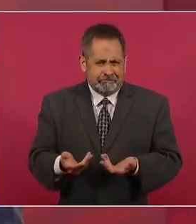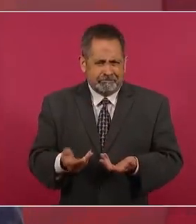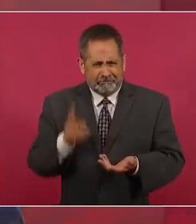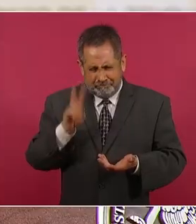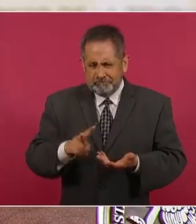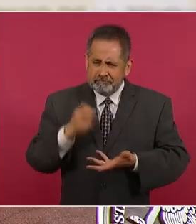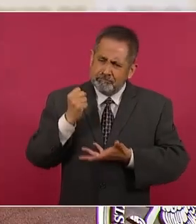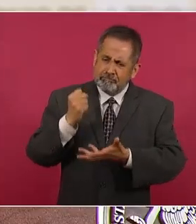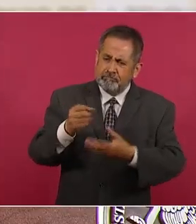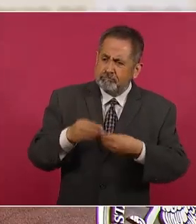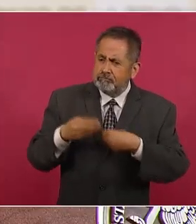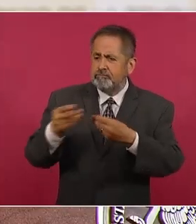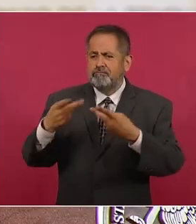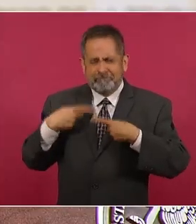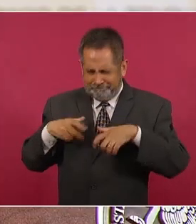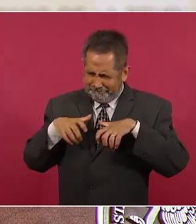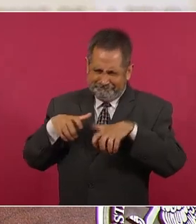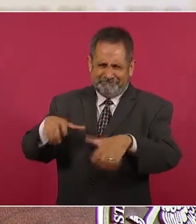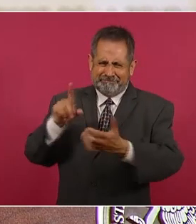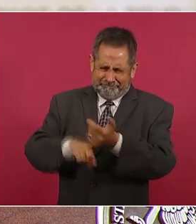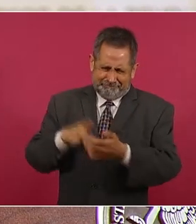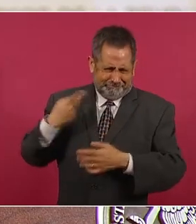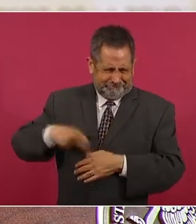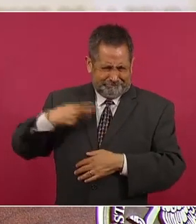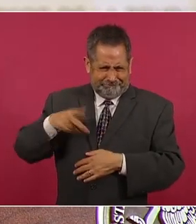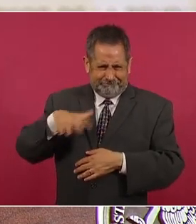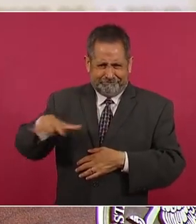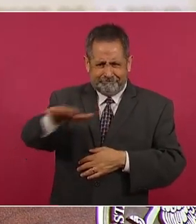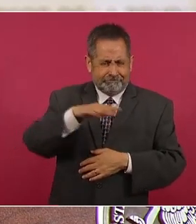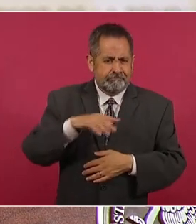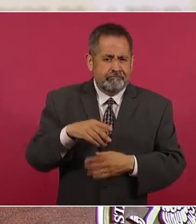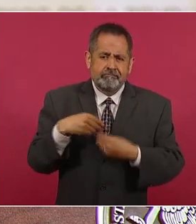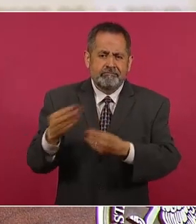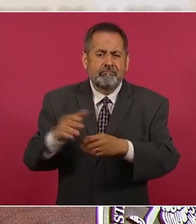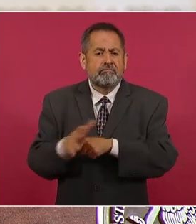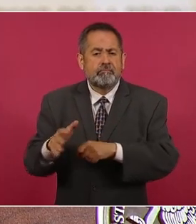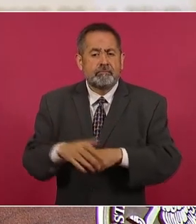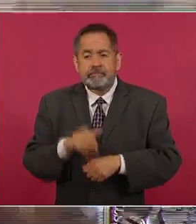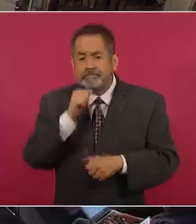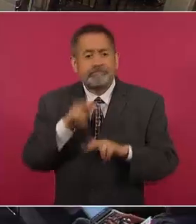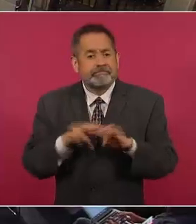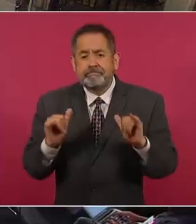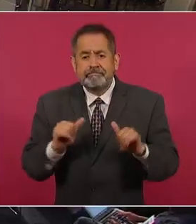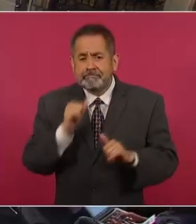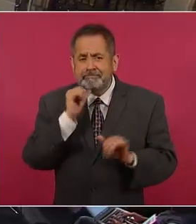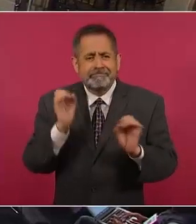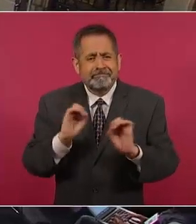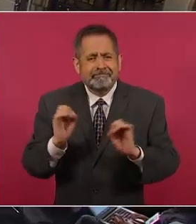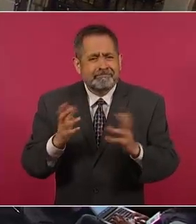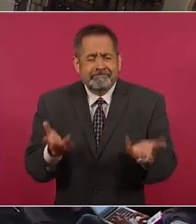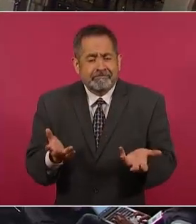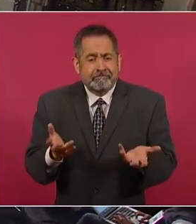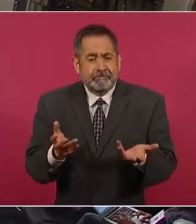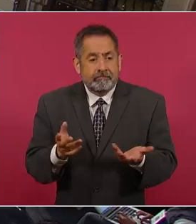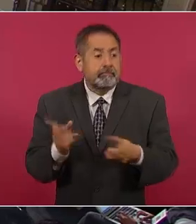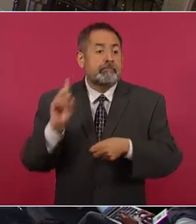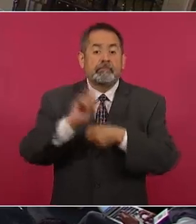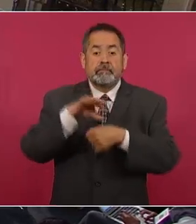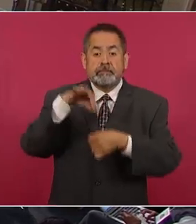presupuesto al pueblo raso? Nada, sólo cuando habían elecciones